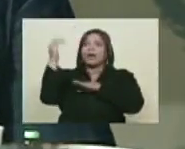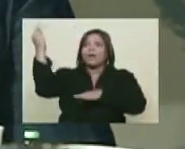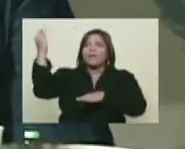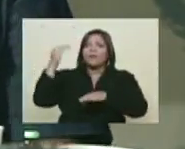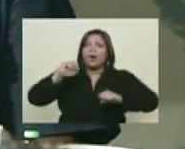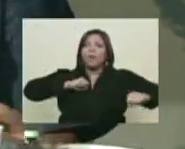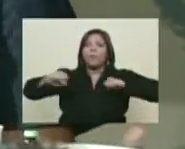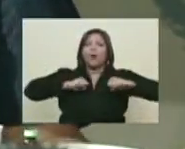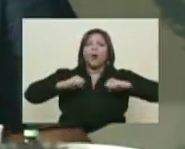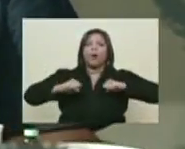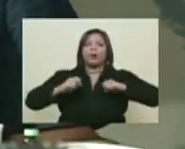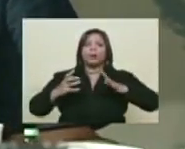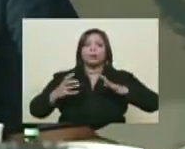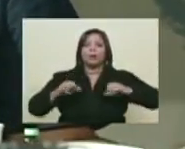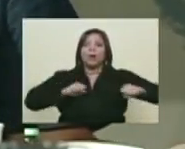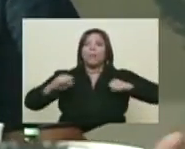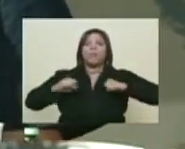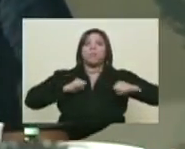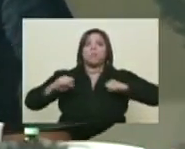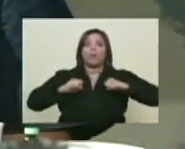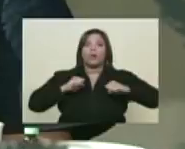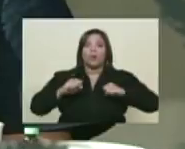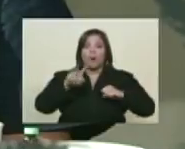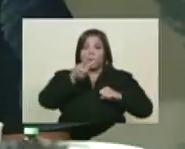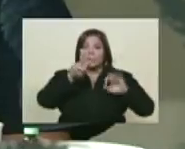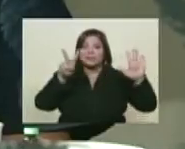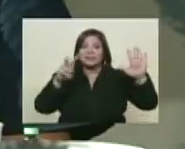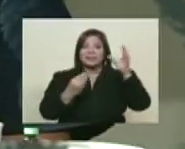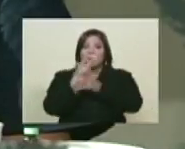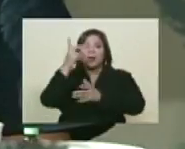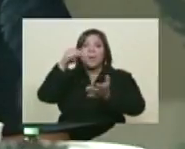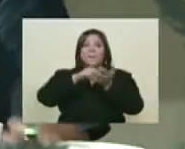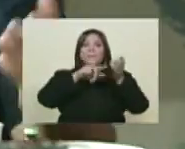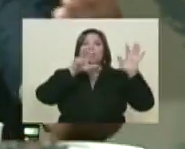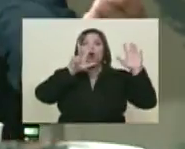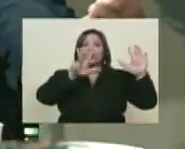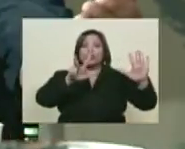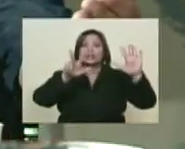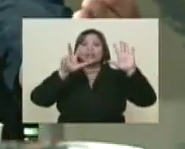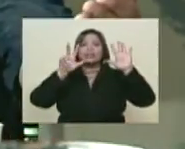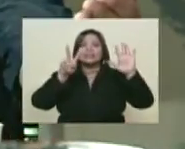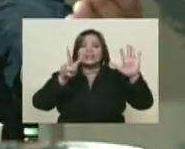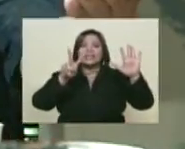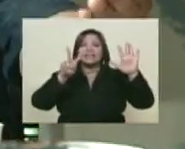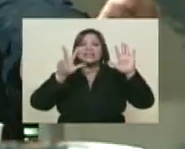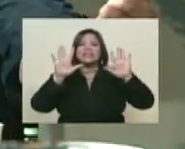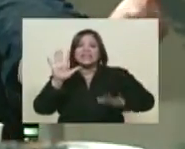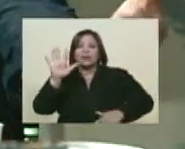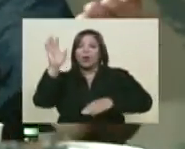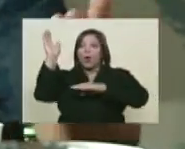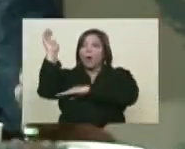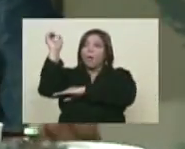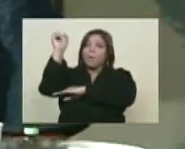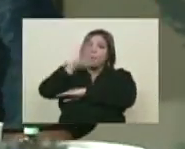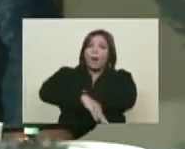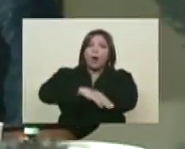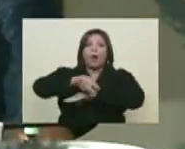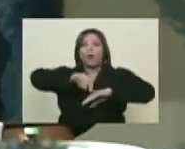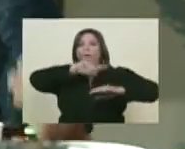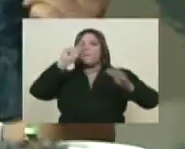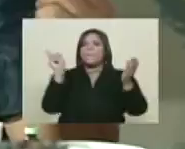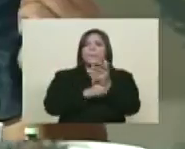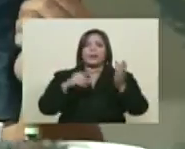gran terremoto. Y vino el terremoto desde el 27 de mayo de 1875. Se cayó capacho completamente,